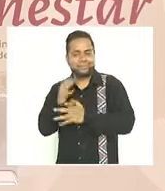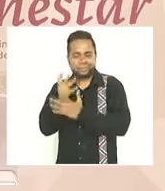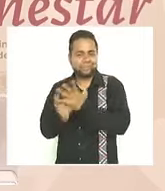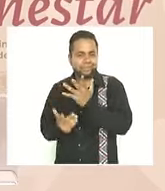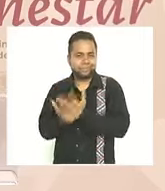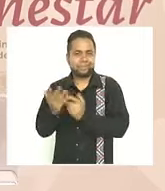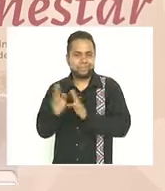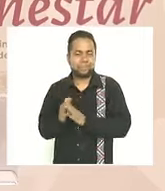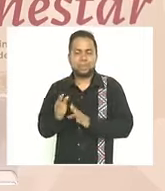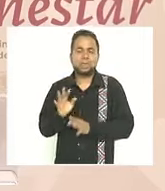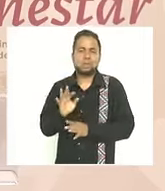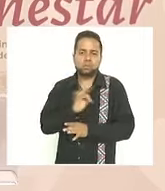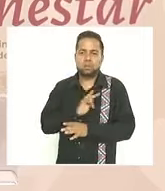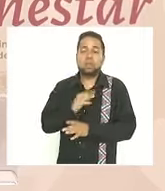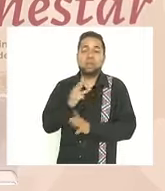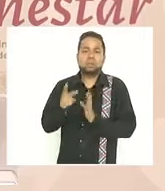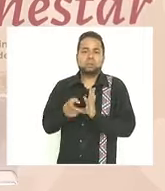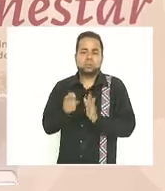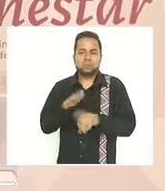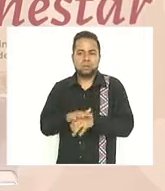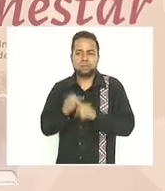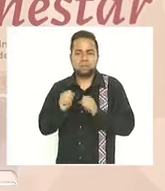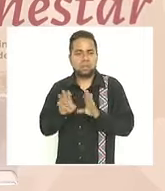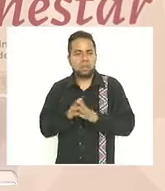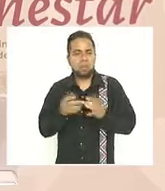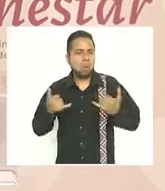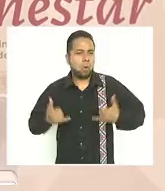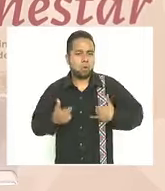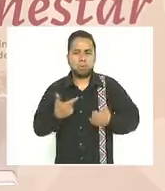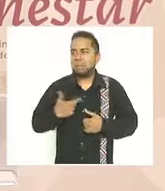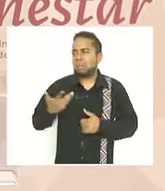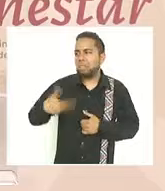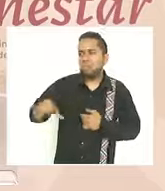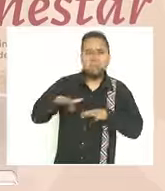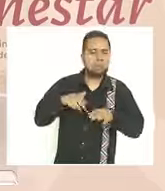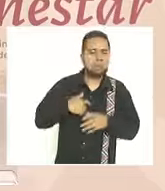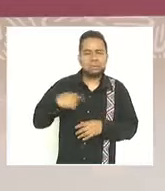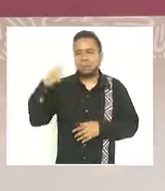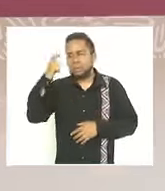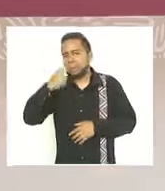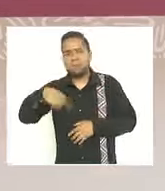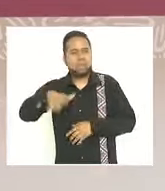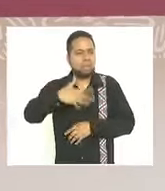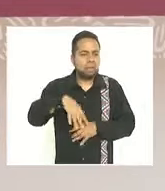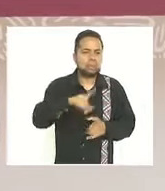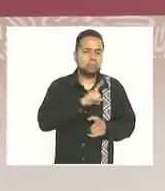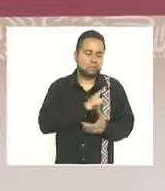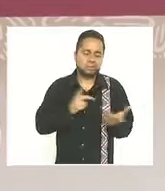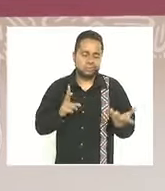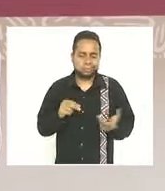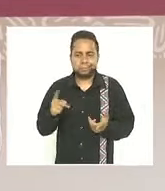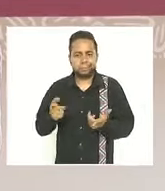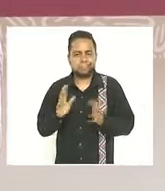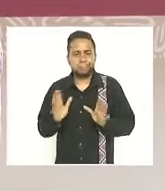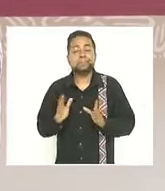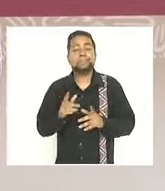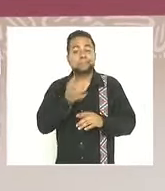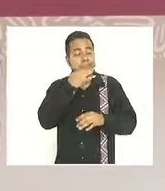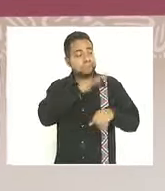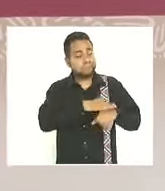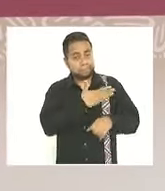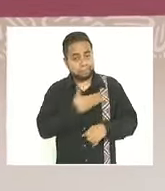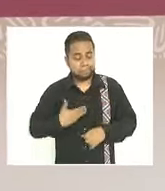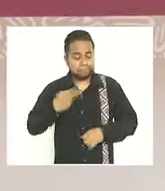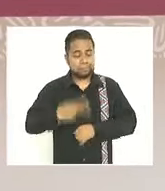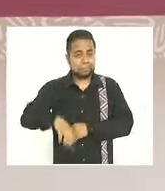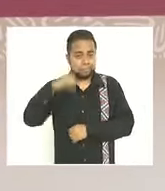tienen un impacto tres veces mayor al de un joven que busca trabajo por su propia cuenta informarle señor presidente que en